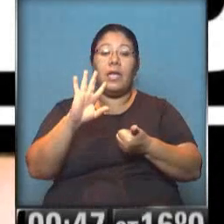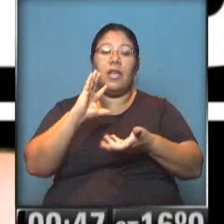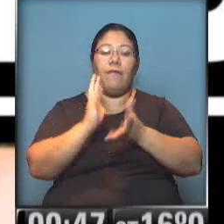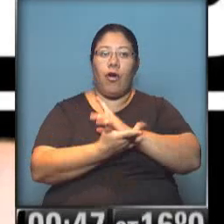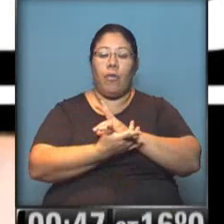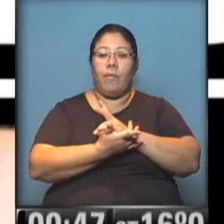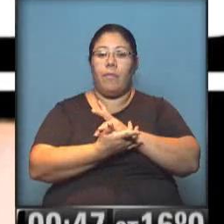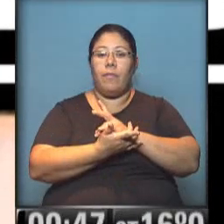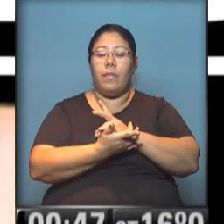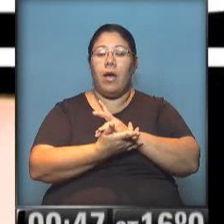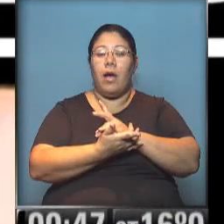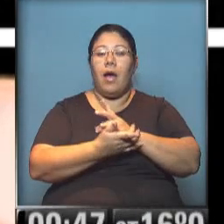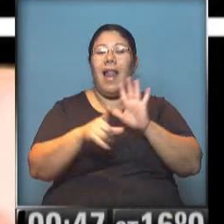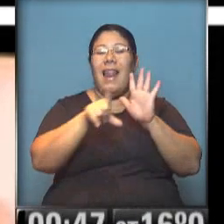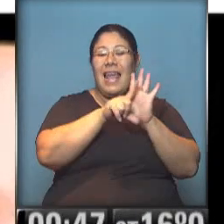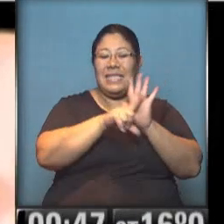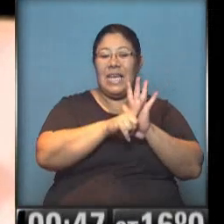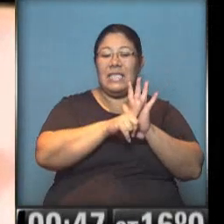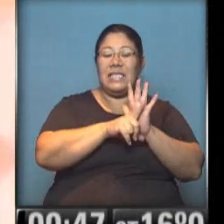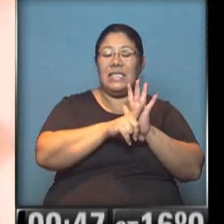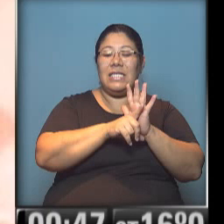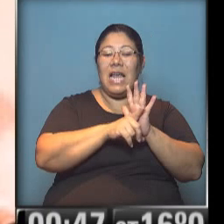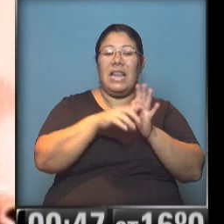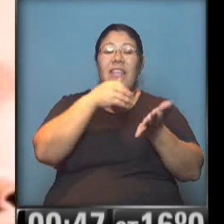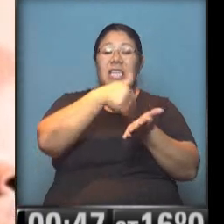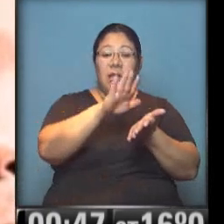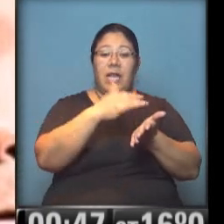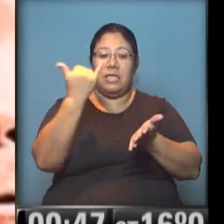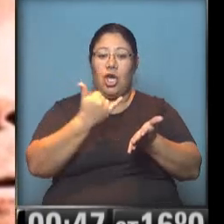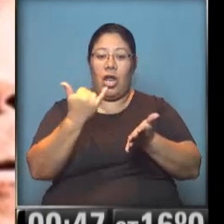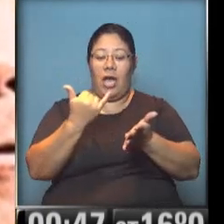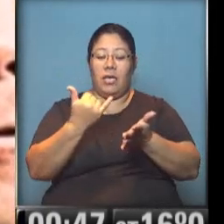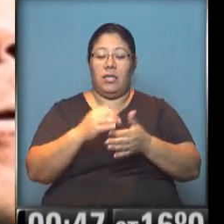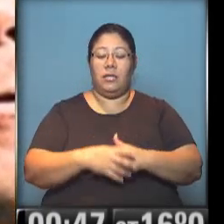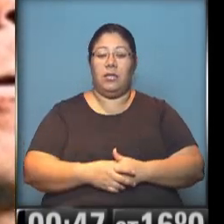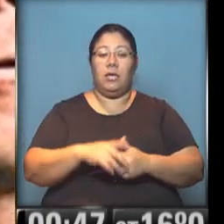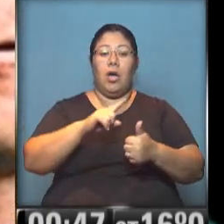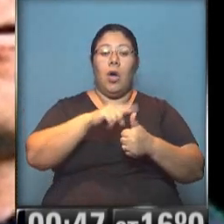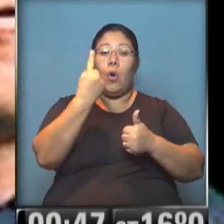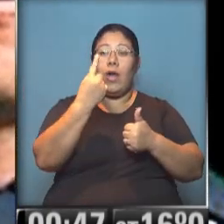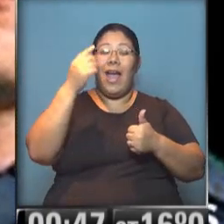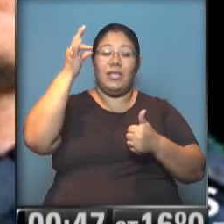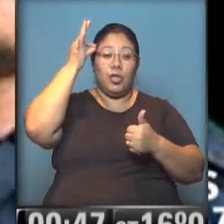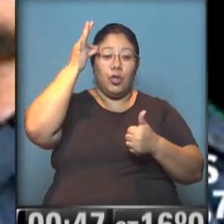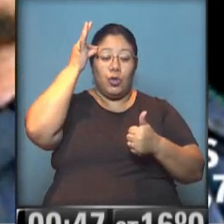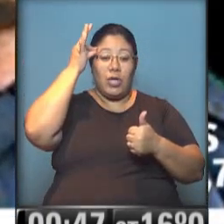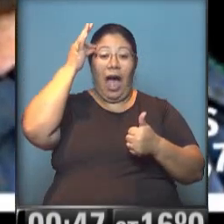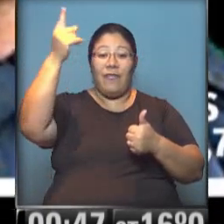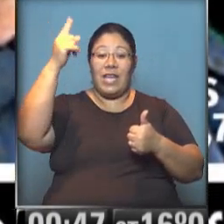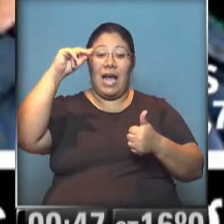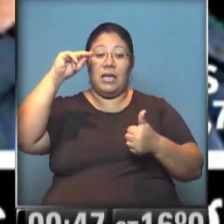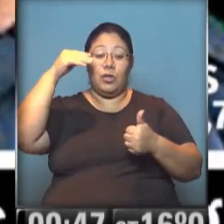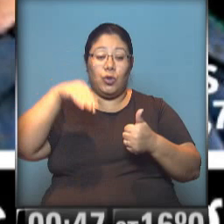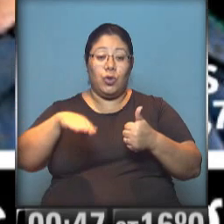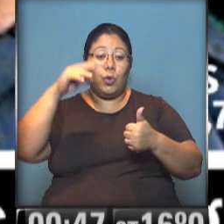racistas, es decir, leyes racistas después de la Segunda Guerra Mundial. Una es Sudáfrica, el otro es Estados Unidos. Primer dato. Justamente te iba a hablar